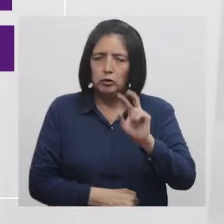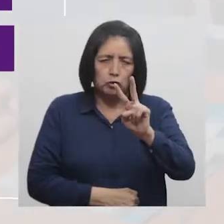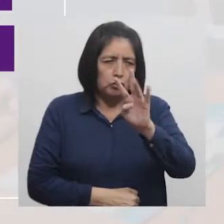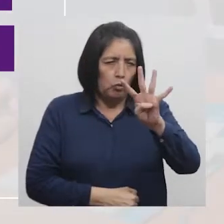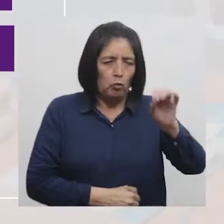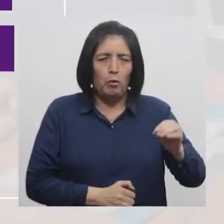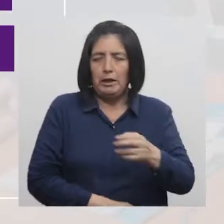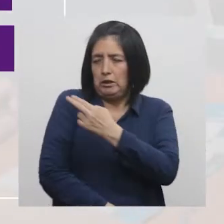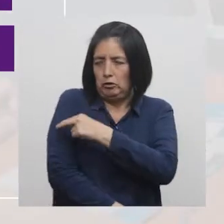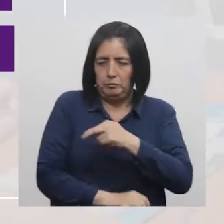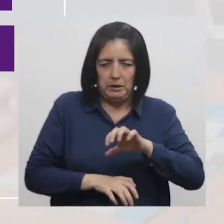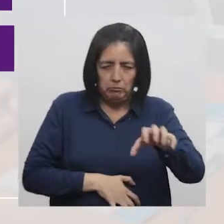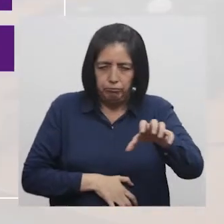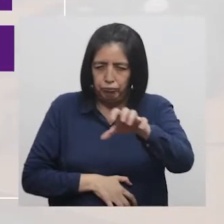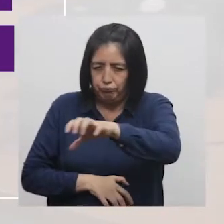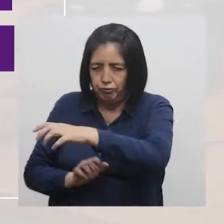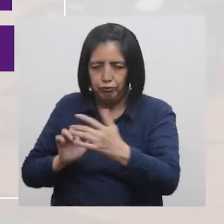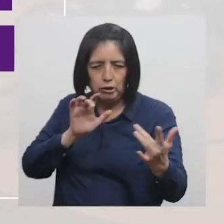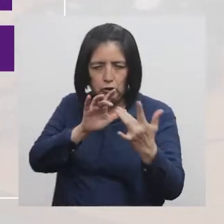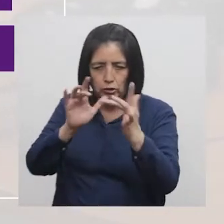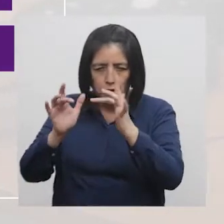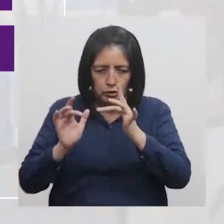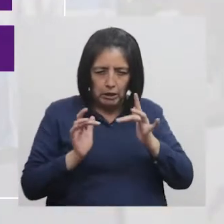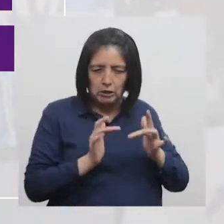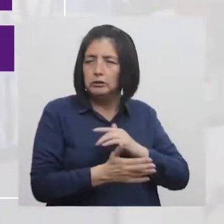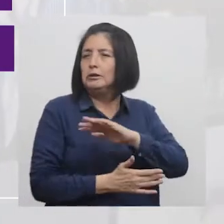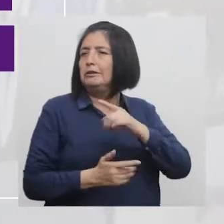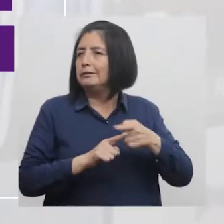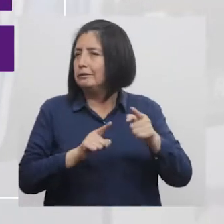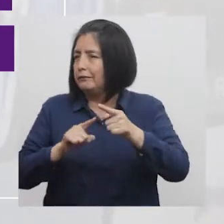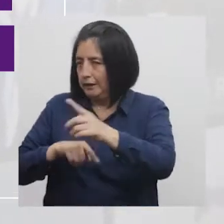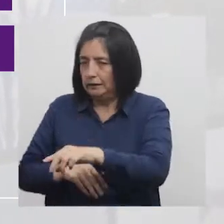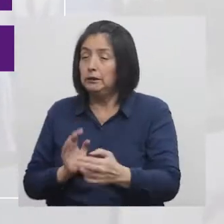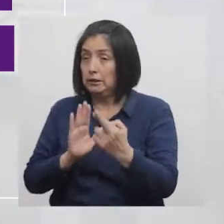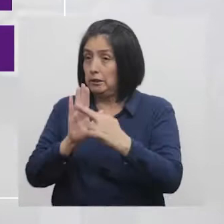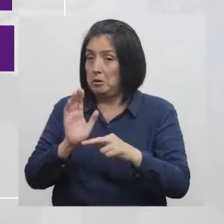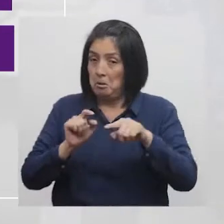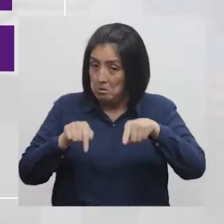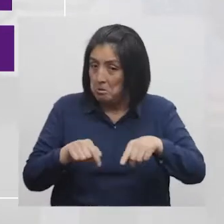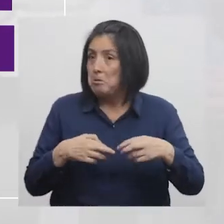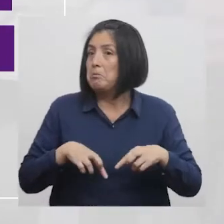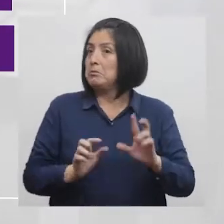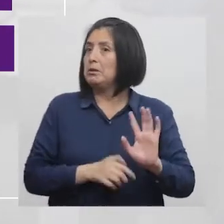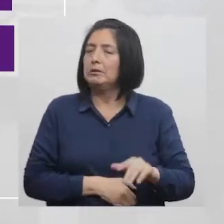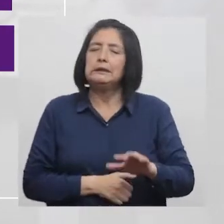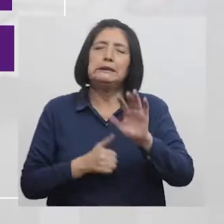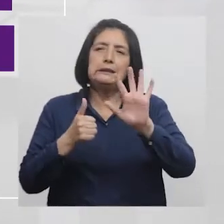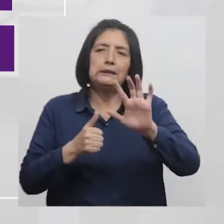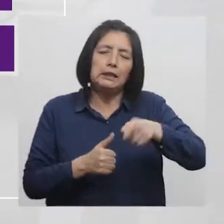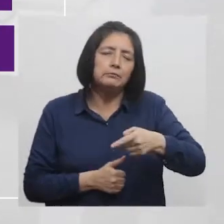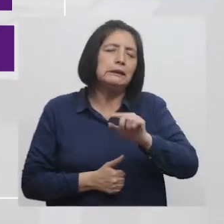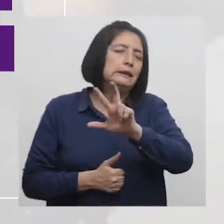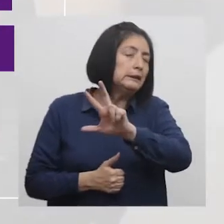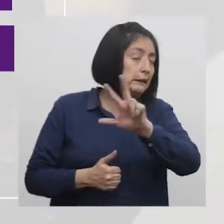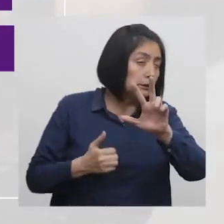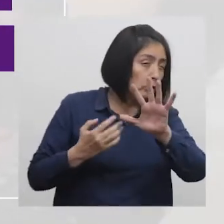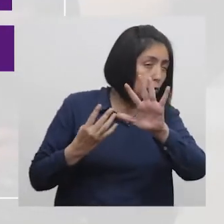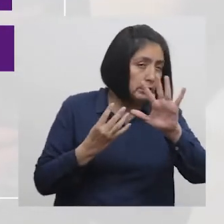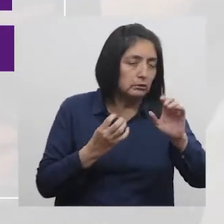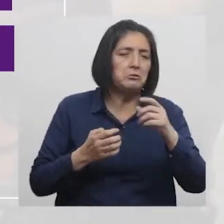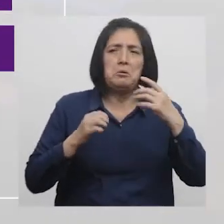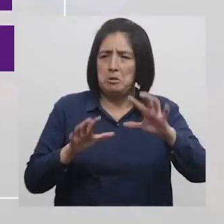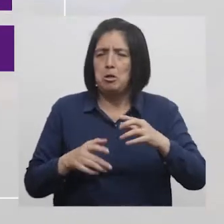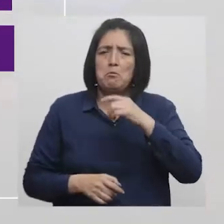establecimientos de salud interconectados en todas las regiones Esto nos ha permitido que 6.349 mujeres